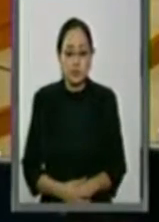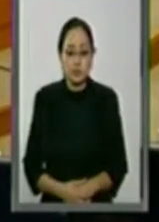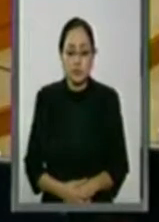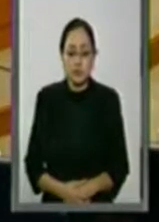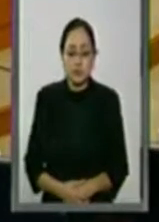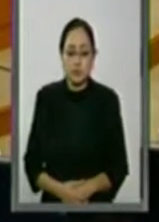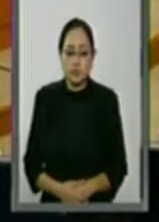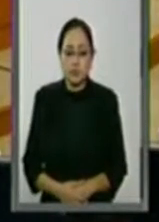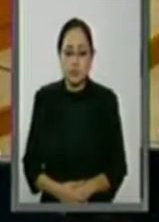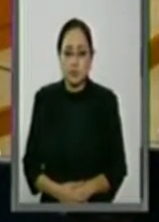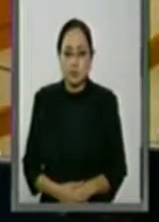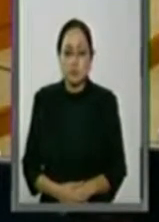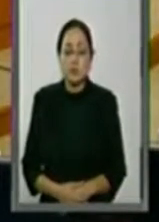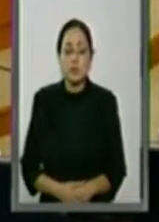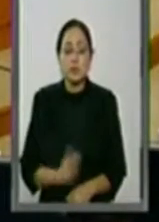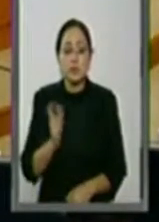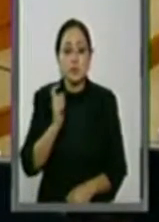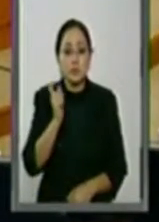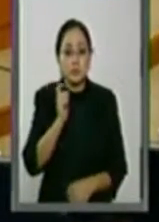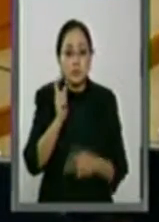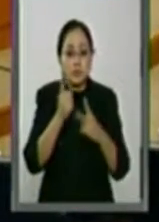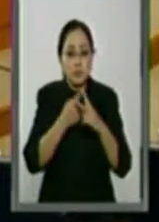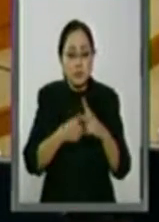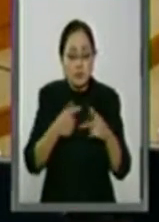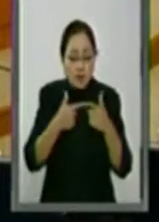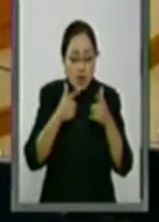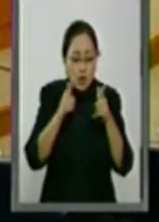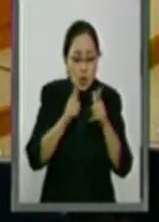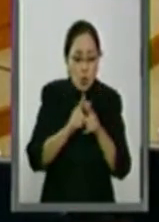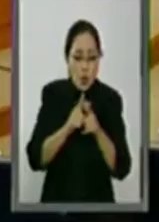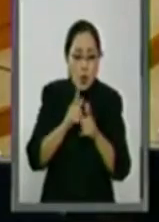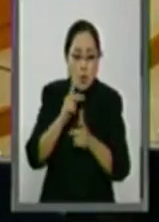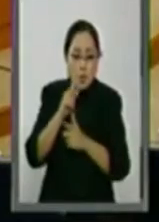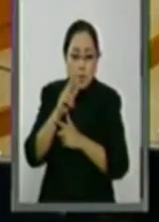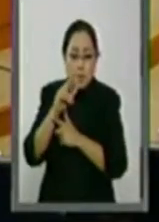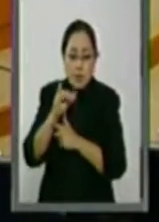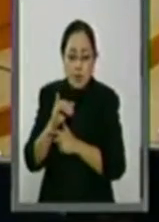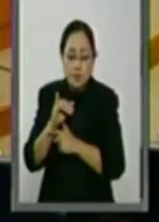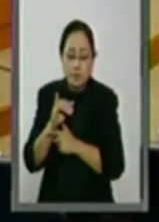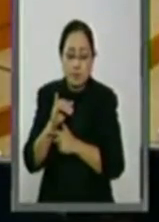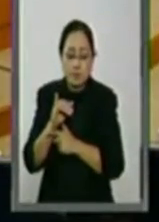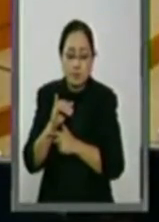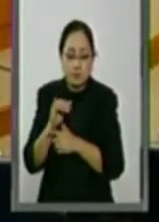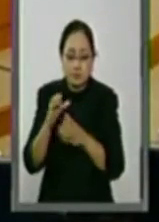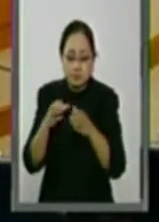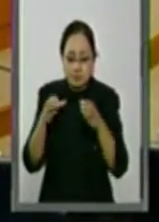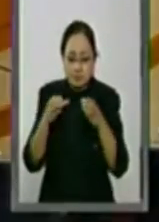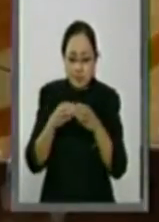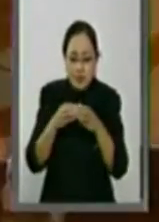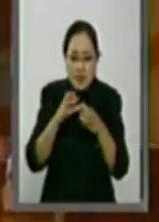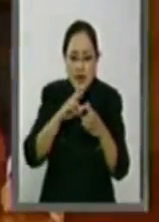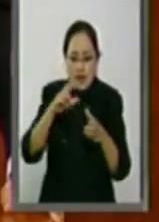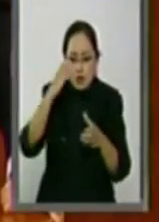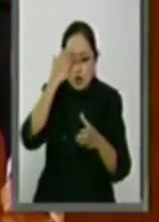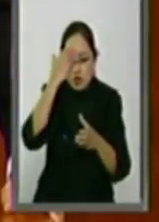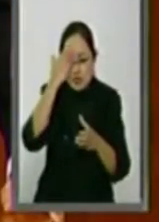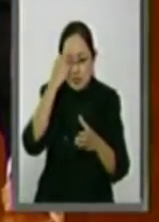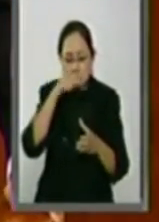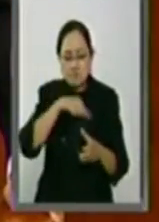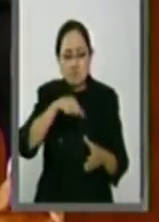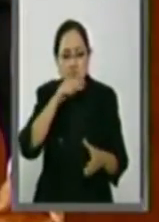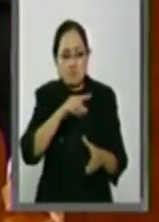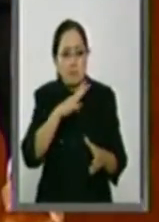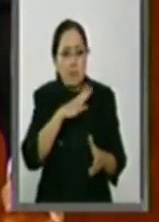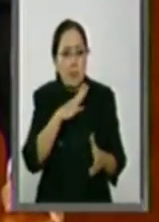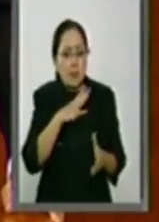En principio, en el Grupo Parlamentario del PRI, reconocer la convergencia que